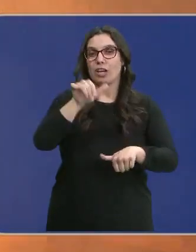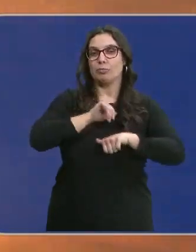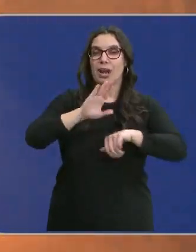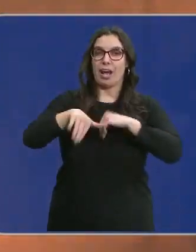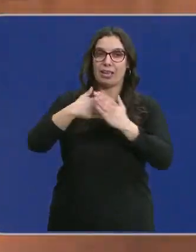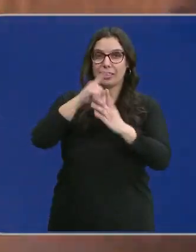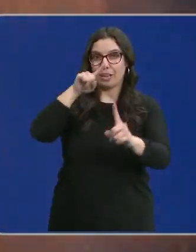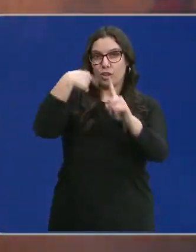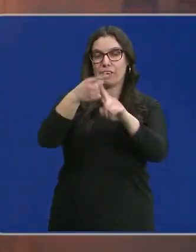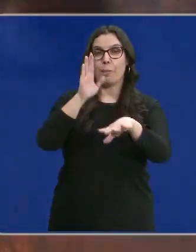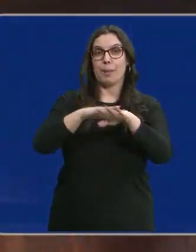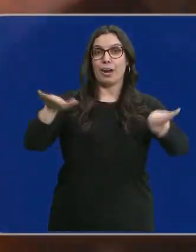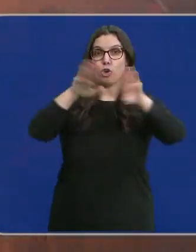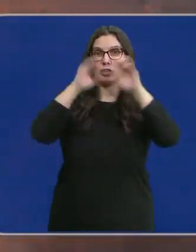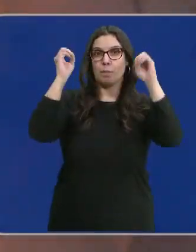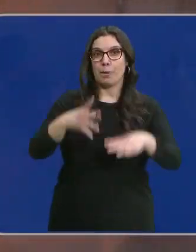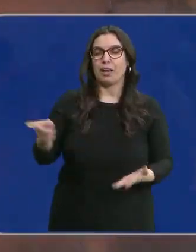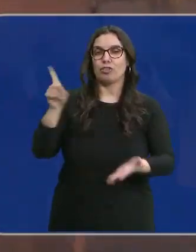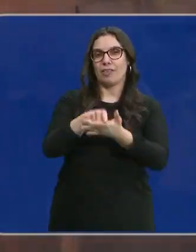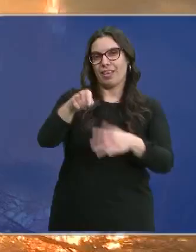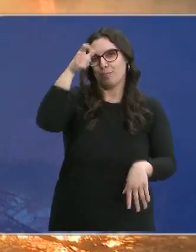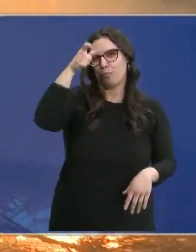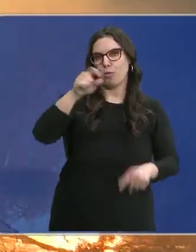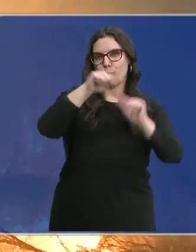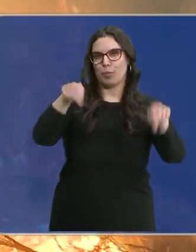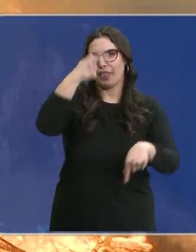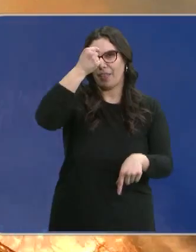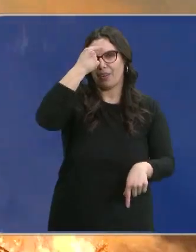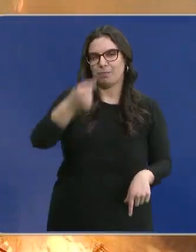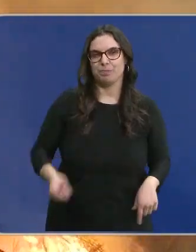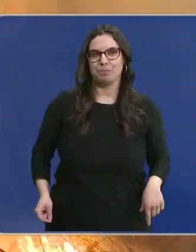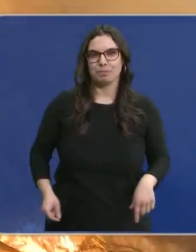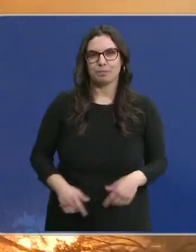año más para vivir esta mágica noche en San Bartolomé de Pinares.